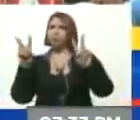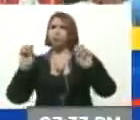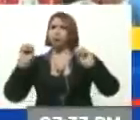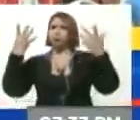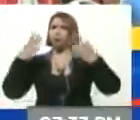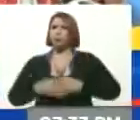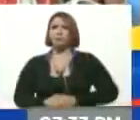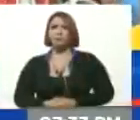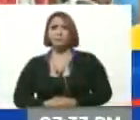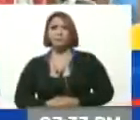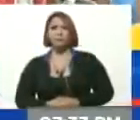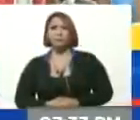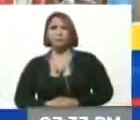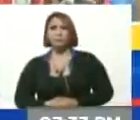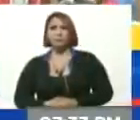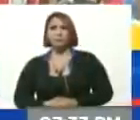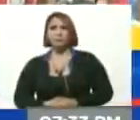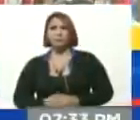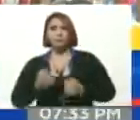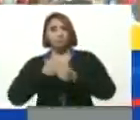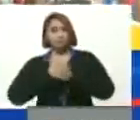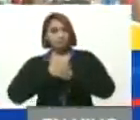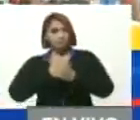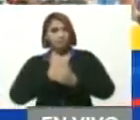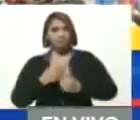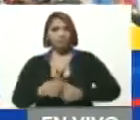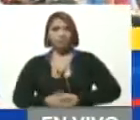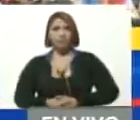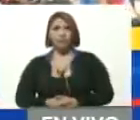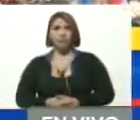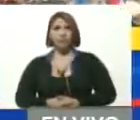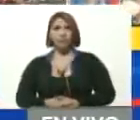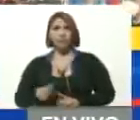Te lo digo desde el corazón. Boris.